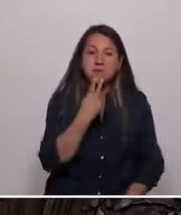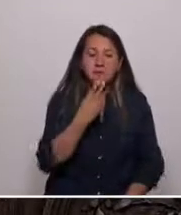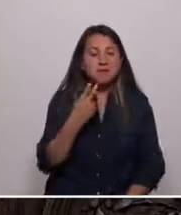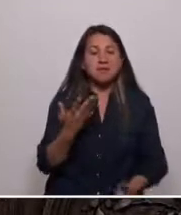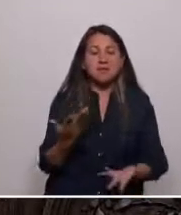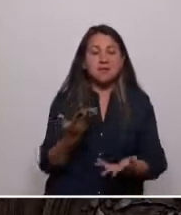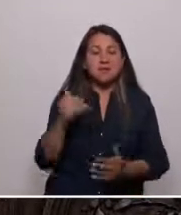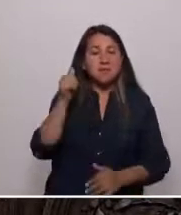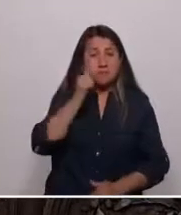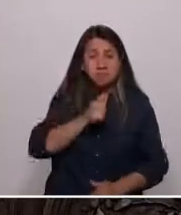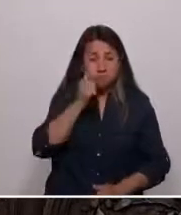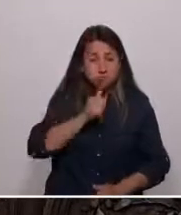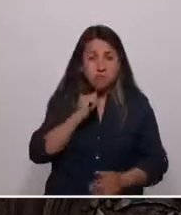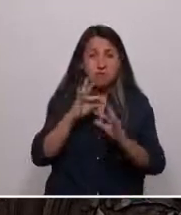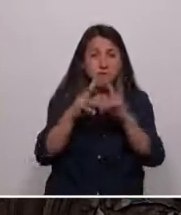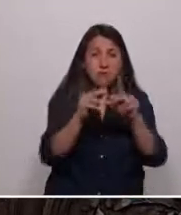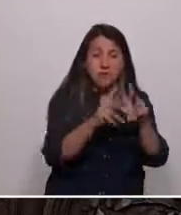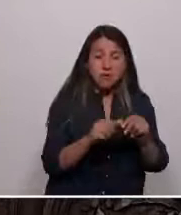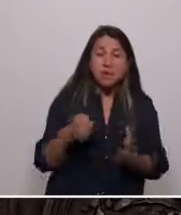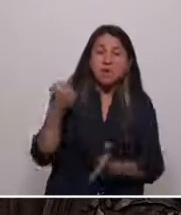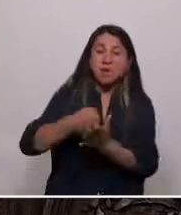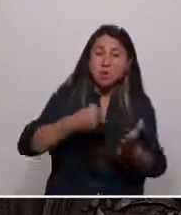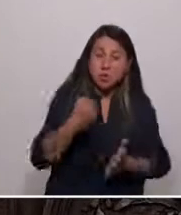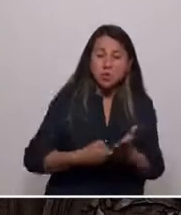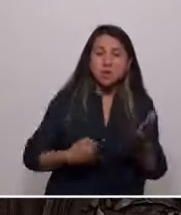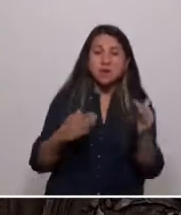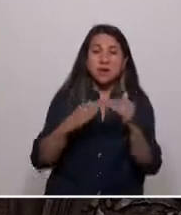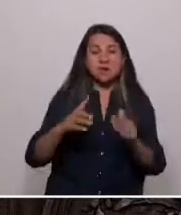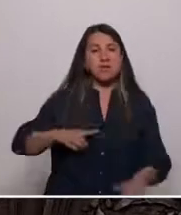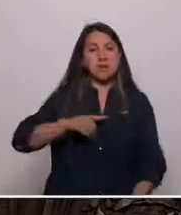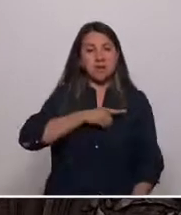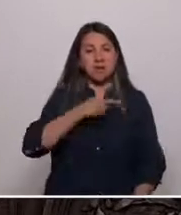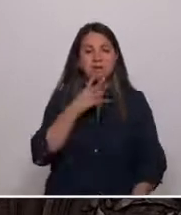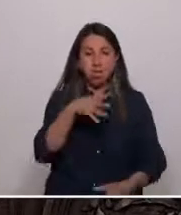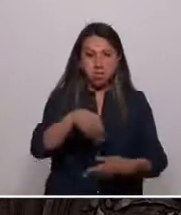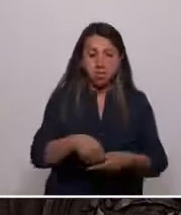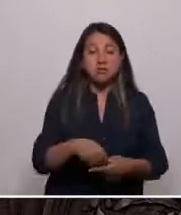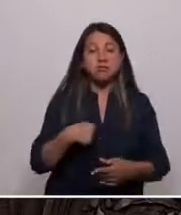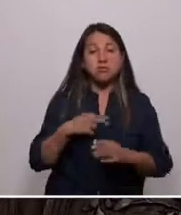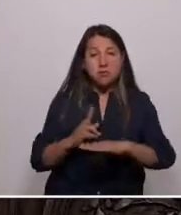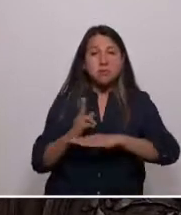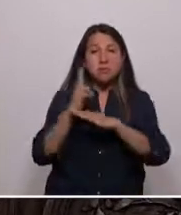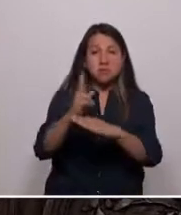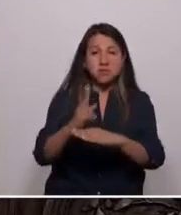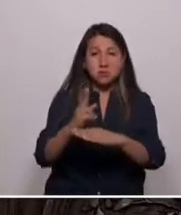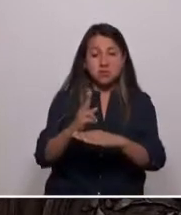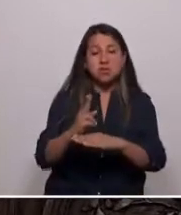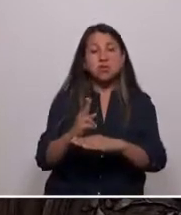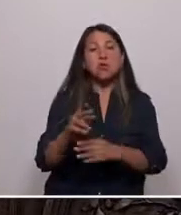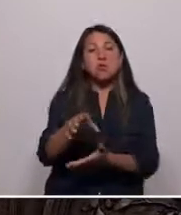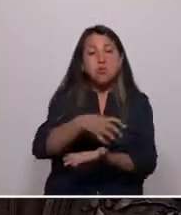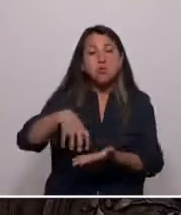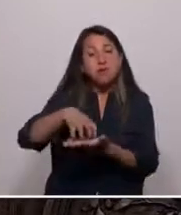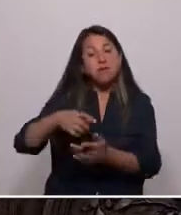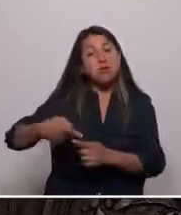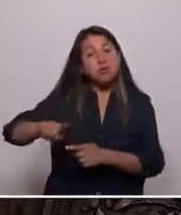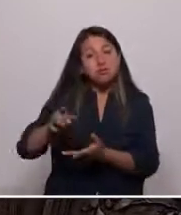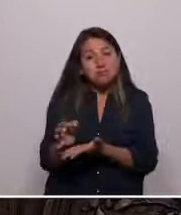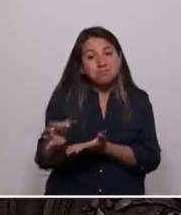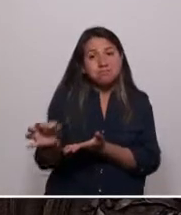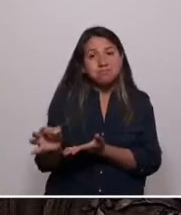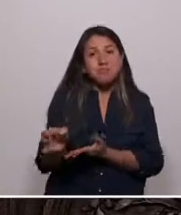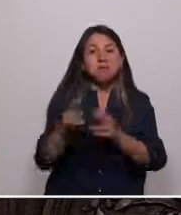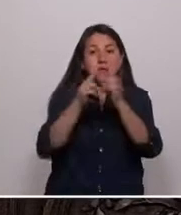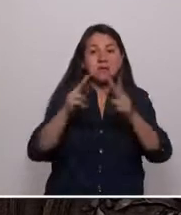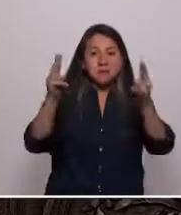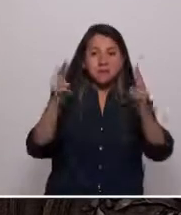decenas de familias luchen por un lugar digno donde vivir. Vengo en representación de Huasco, un puerto asolado por las termoeléctricas y las